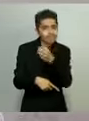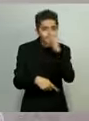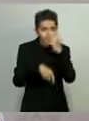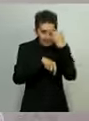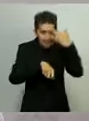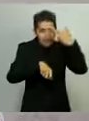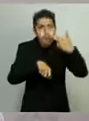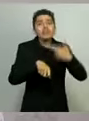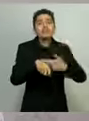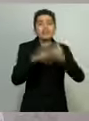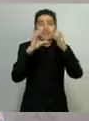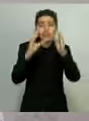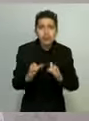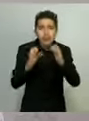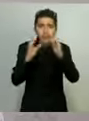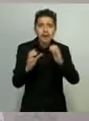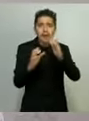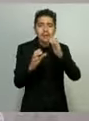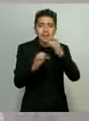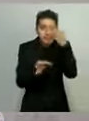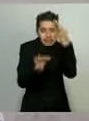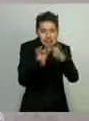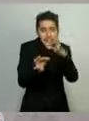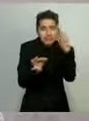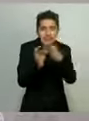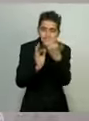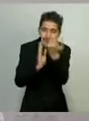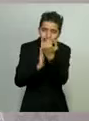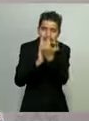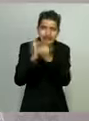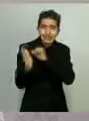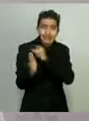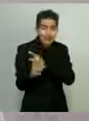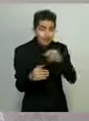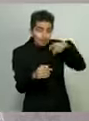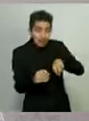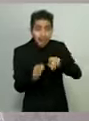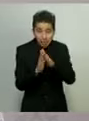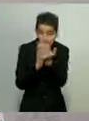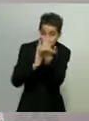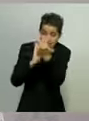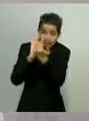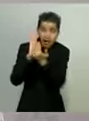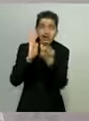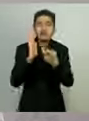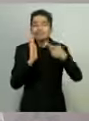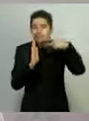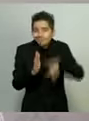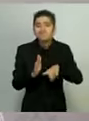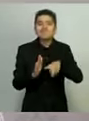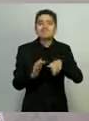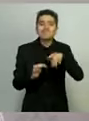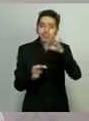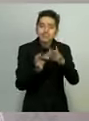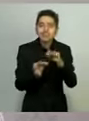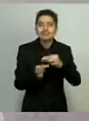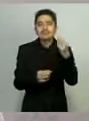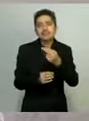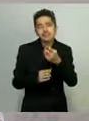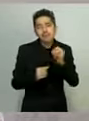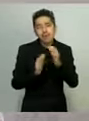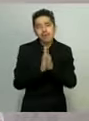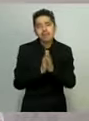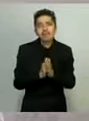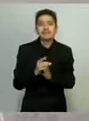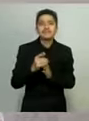de cuidarse y cumplir estrictamente las medidas sanitarias. A los gobiernos, de cualquier